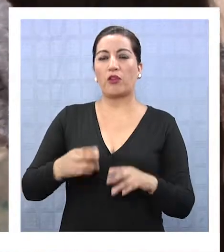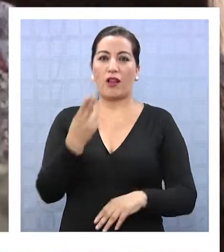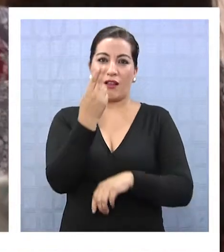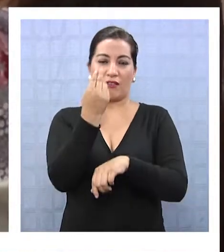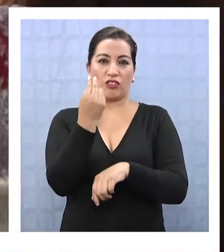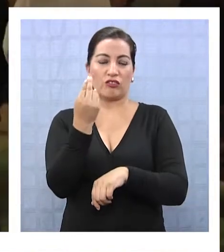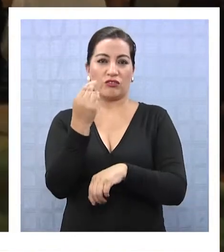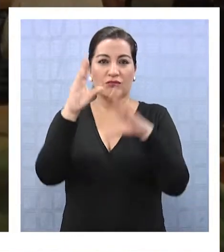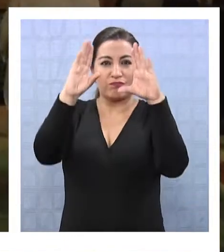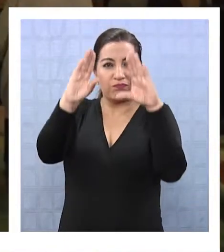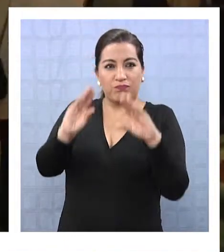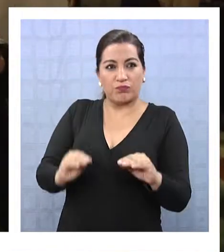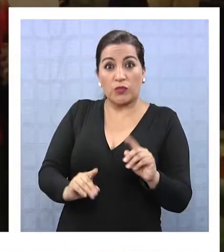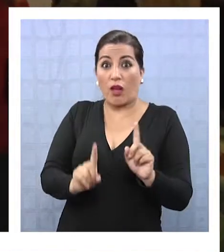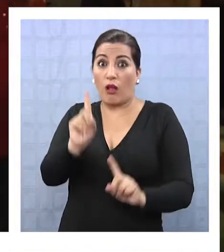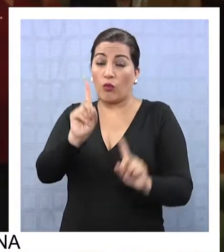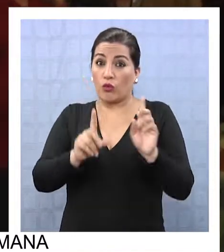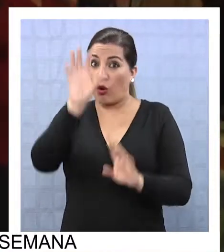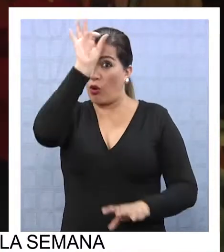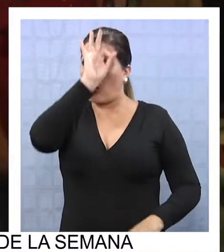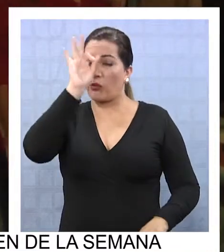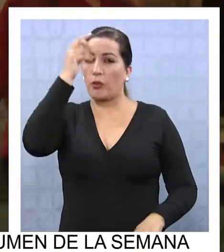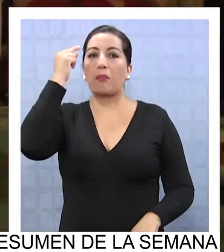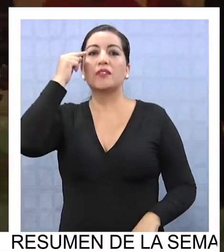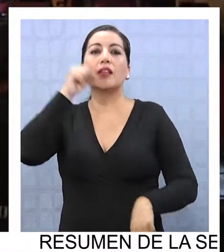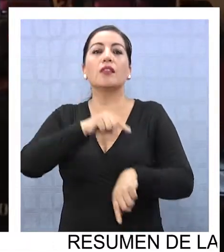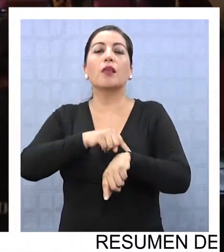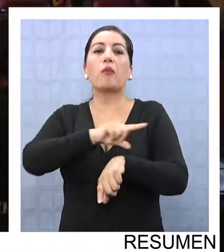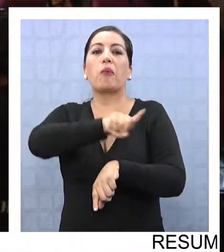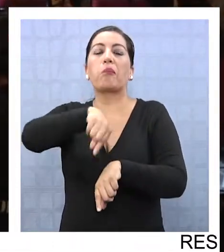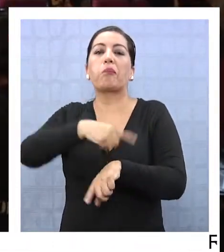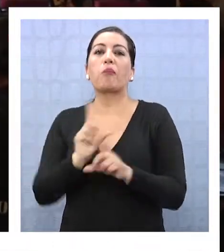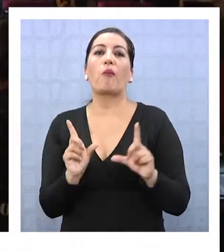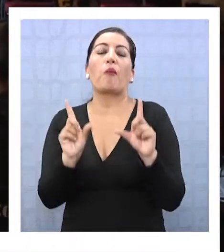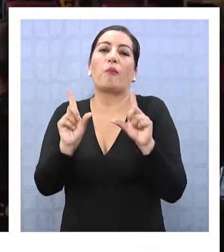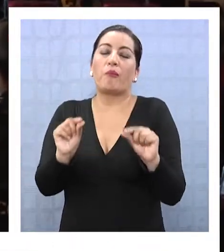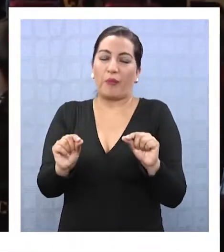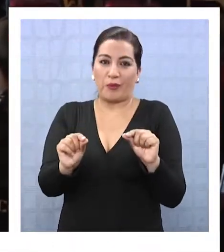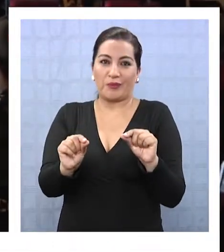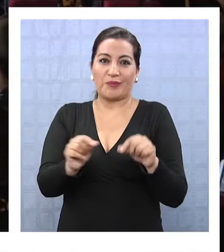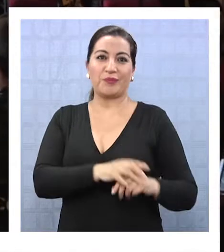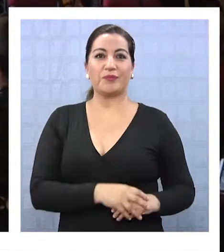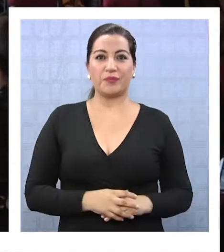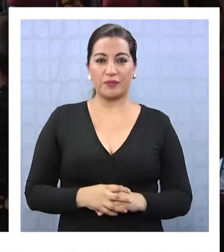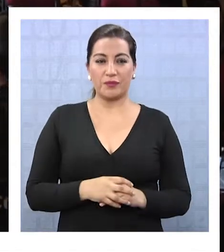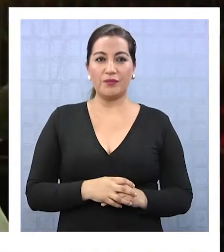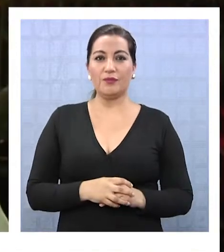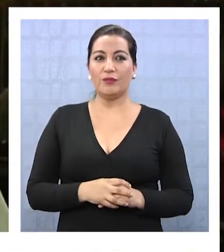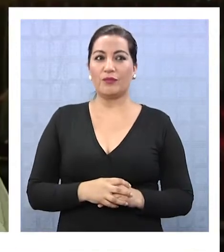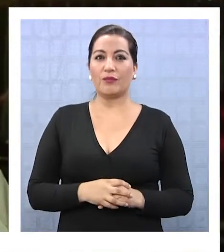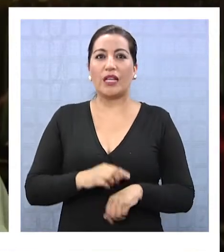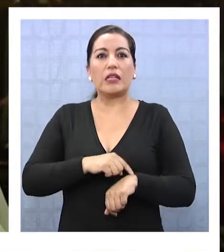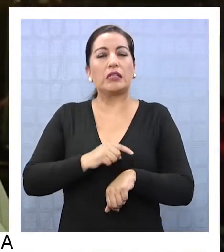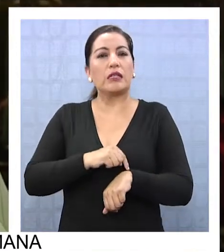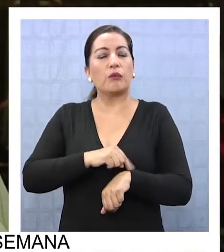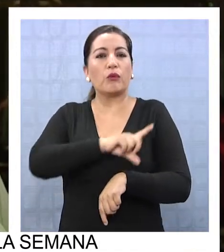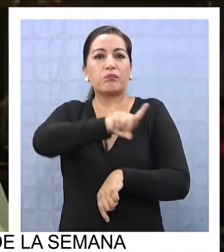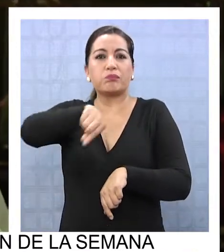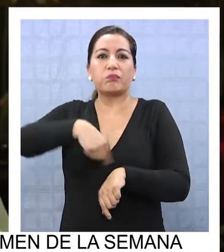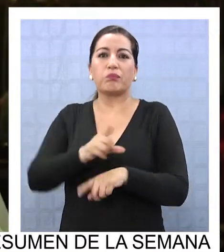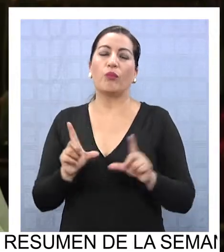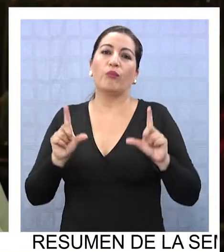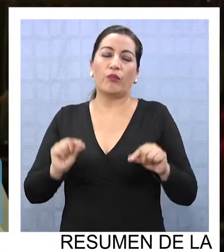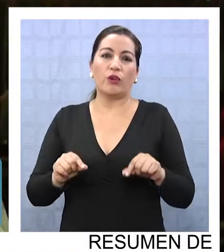la medianoche, lo que a juicio de algunos fue muy poco tiempo para aquilatar lo expuesto. Es que es muy poco tiempo,